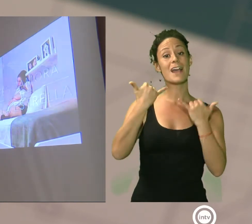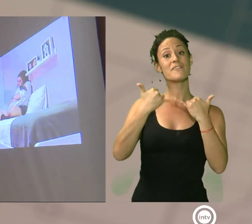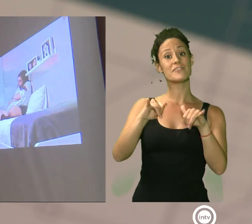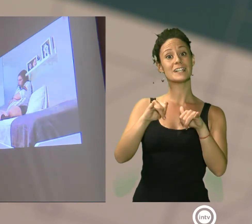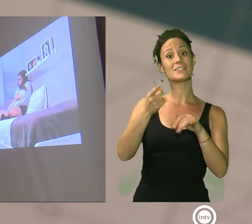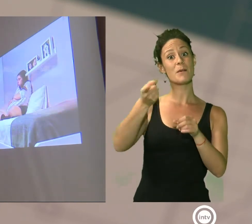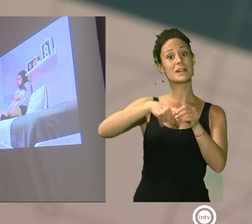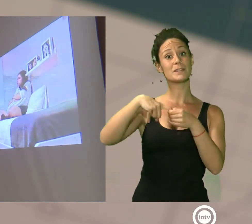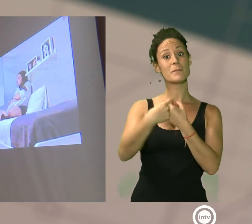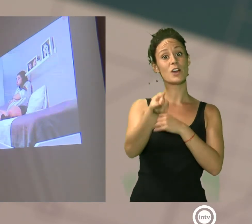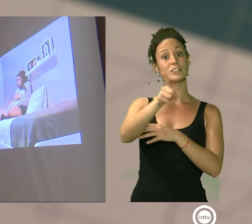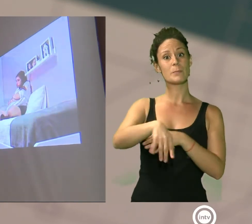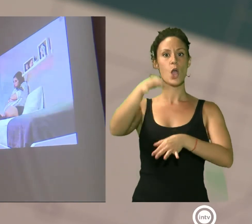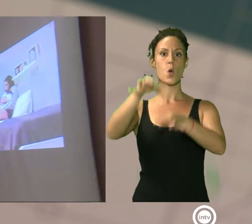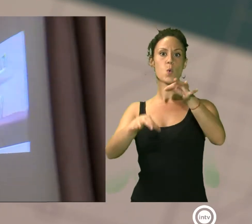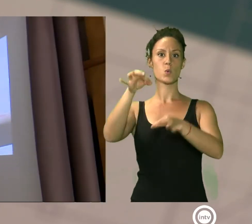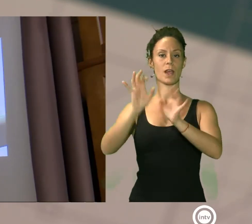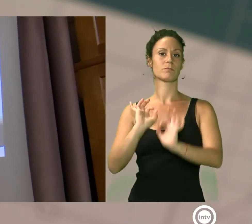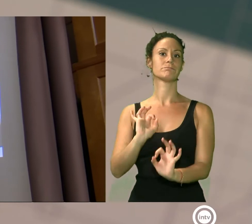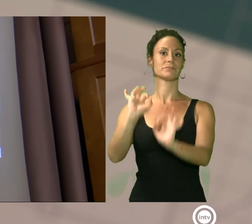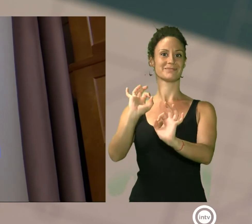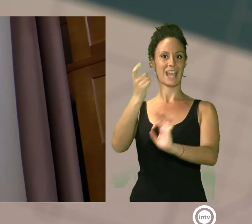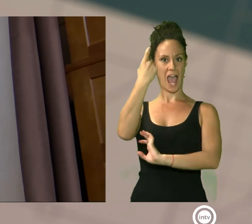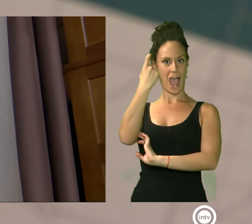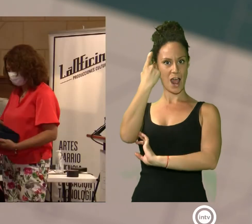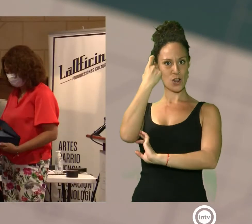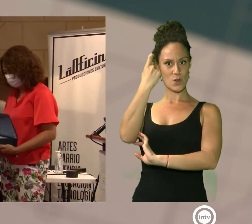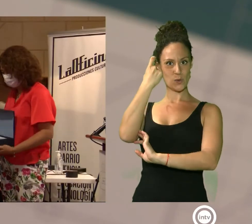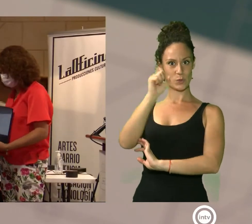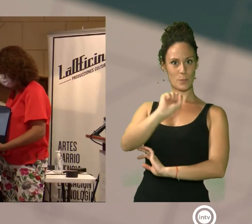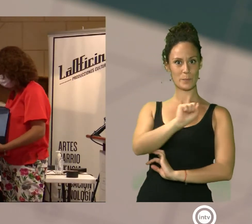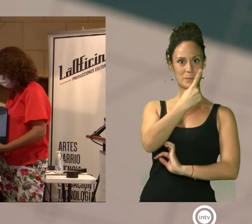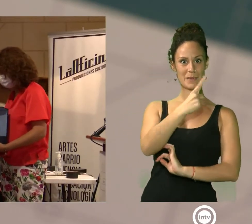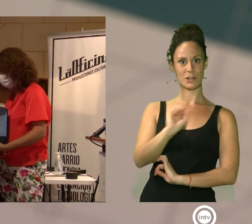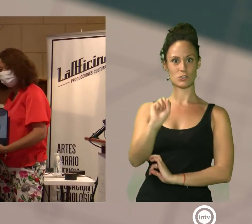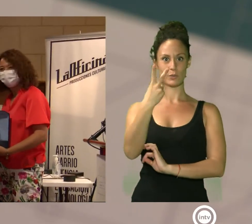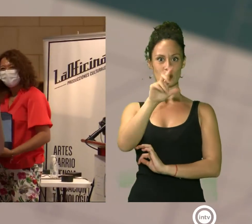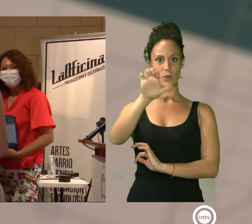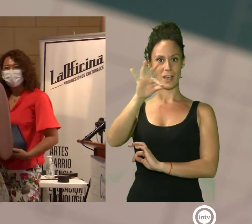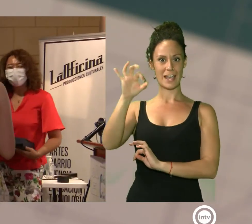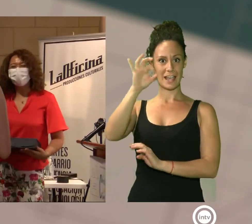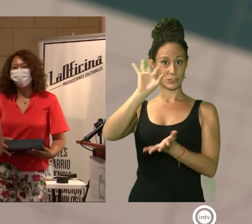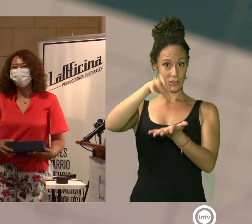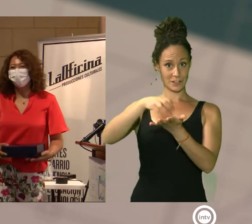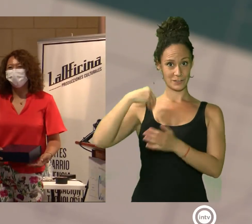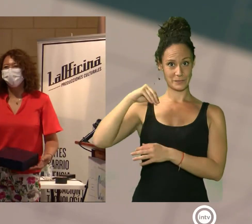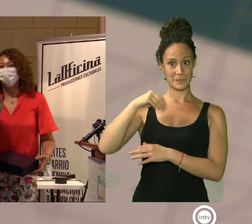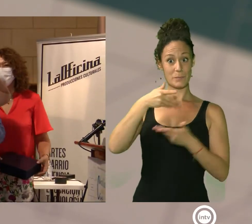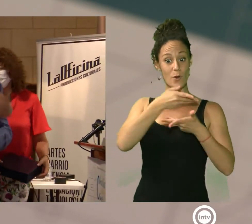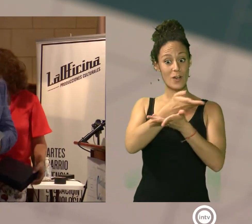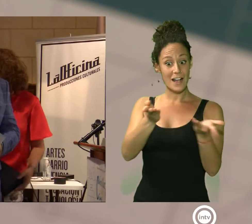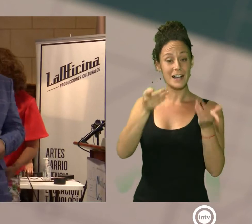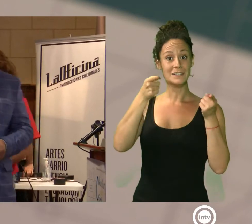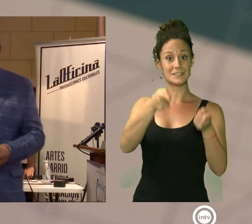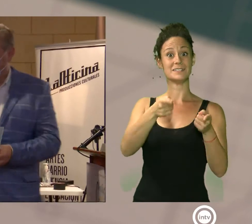el que también ha participado un jurado de excepción, los alumnos de primero y segundo de ESO de este mismo centro. Ellos han sido los encargados de